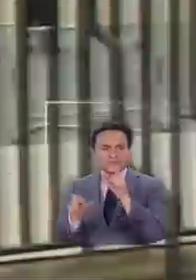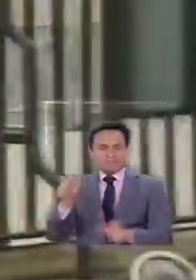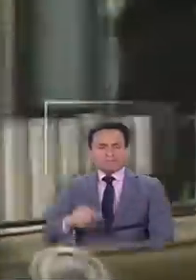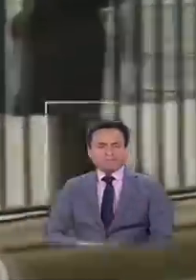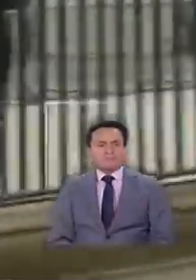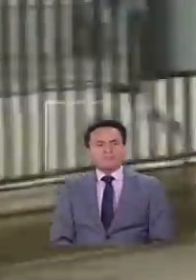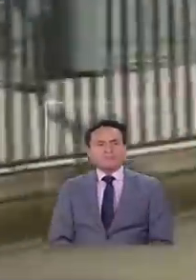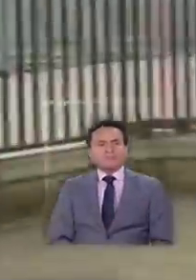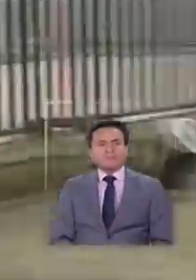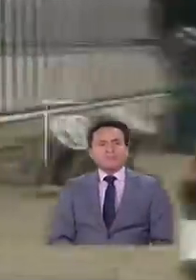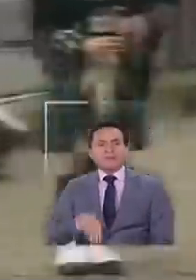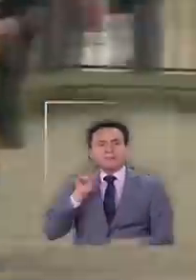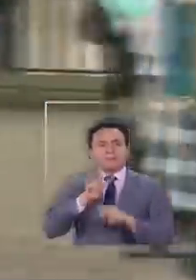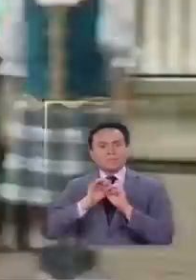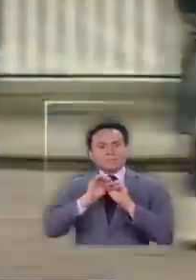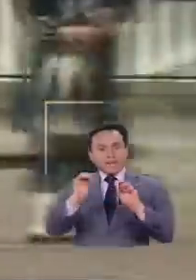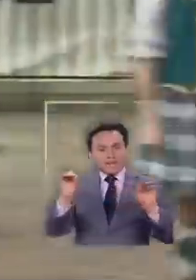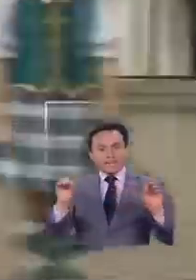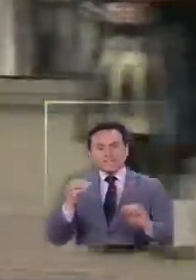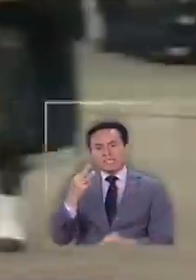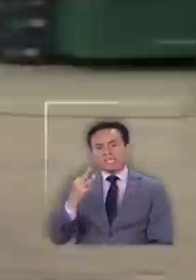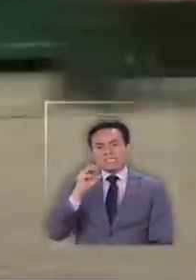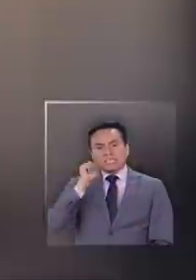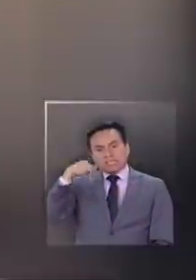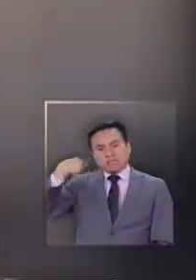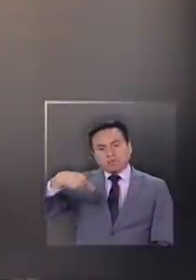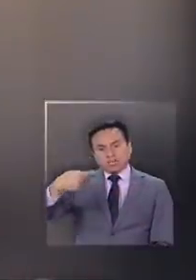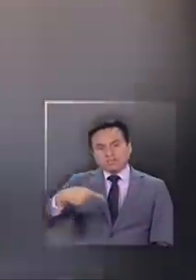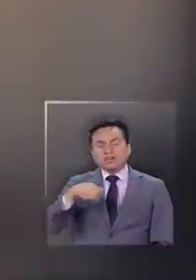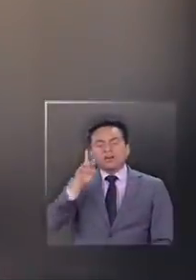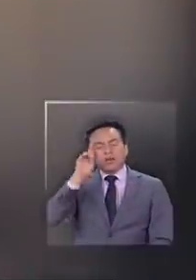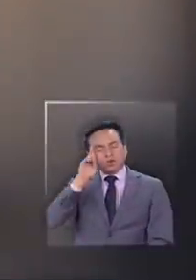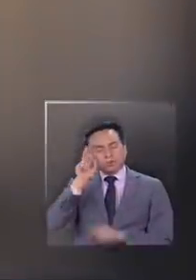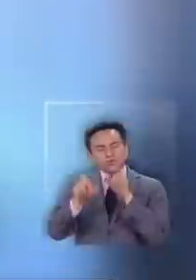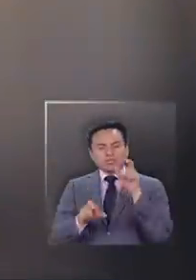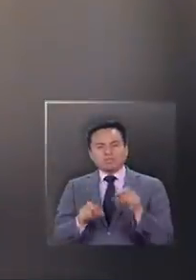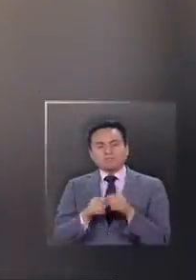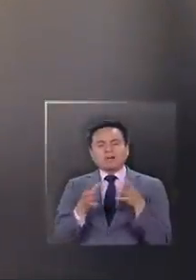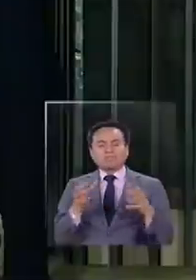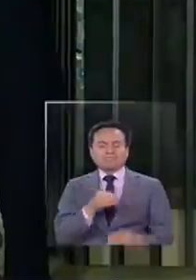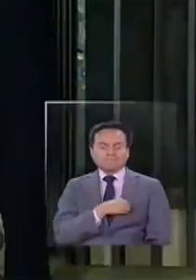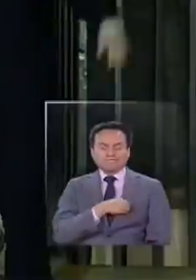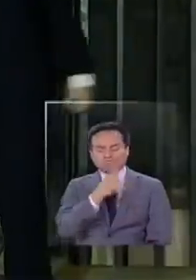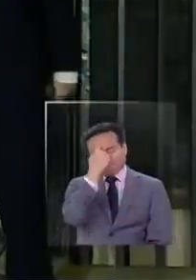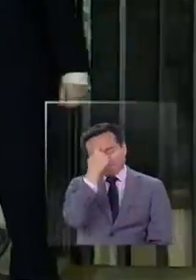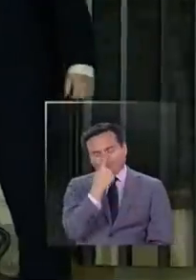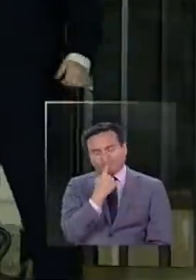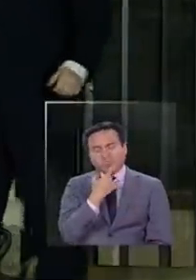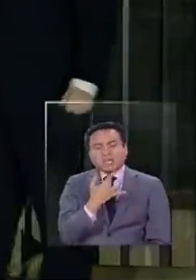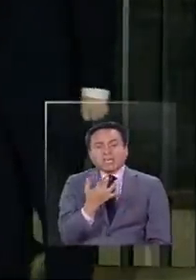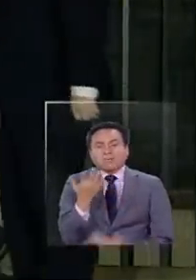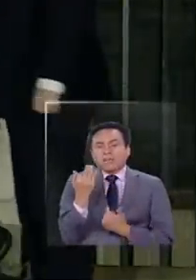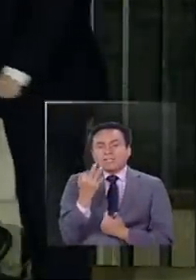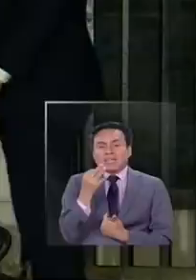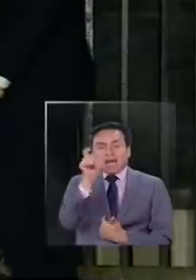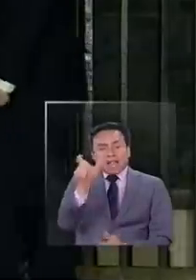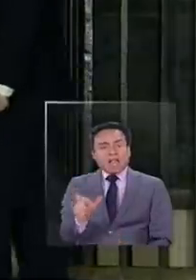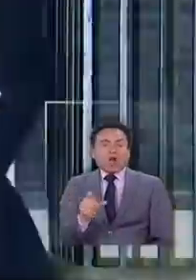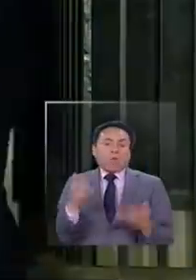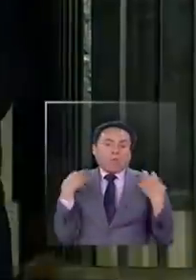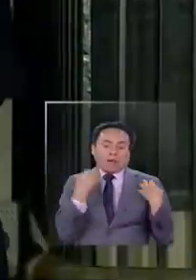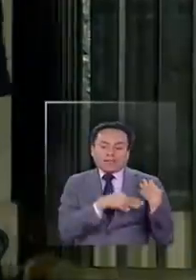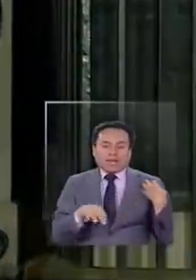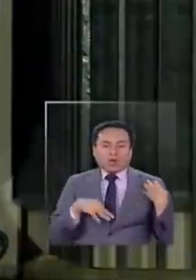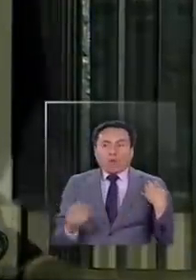Un mensaje que tres días después es recordado con máxima tristeza. La esperanza de que el mandatario